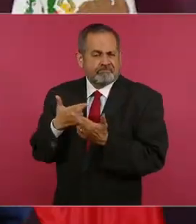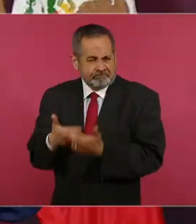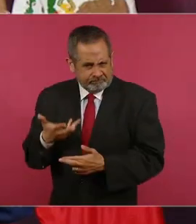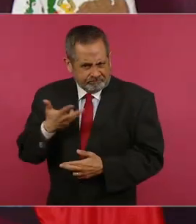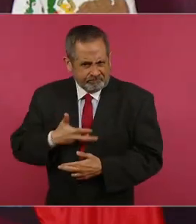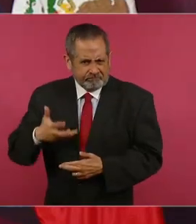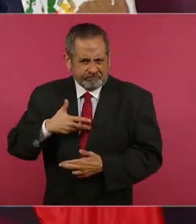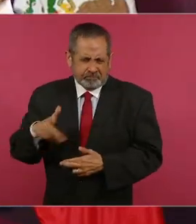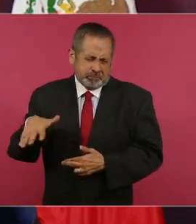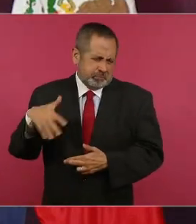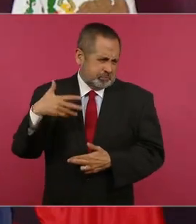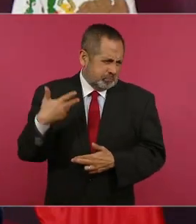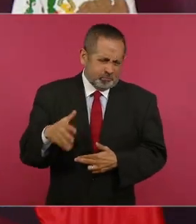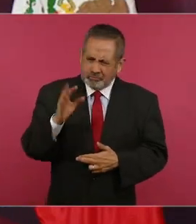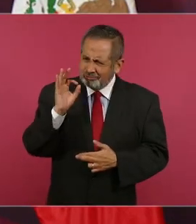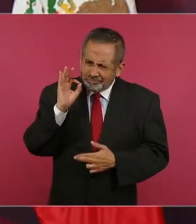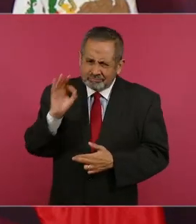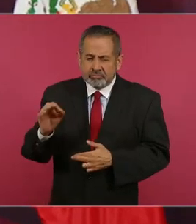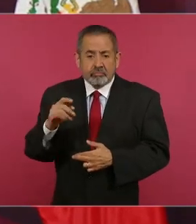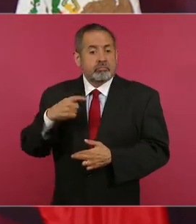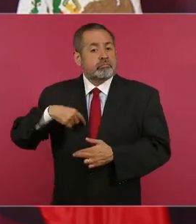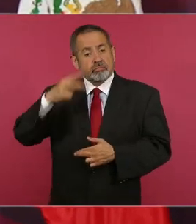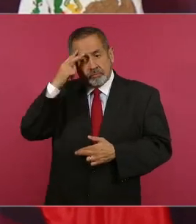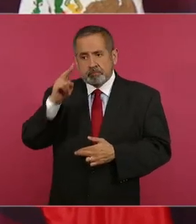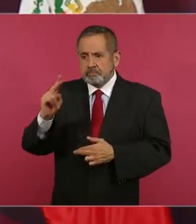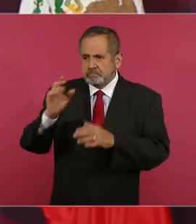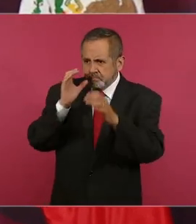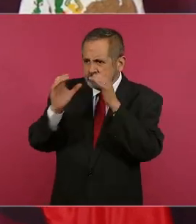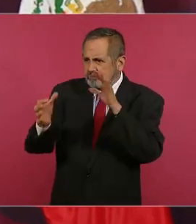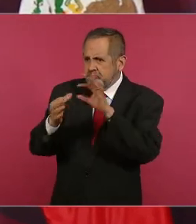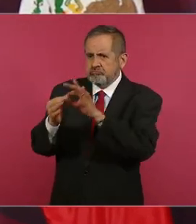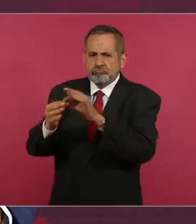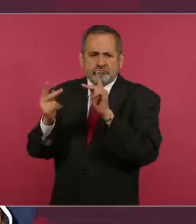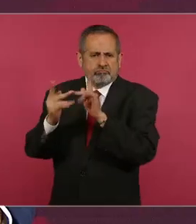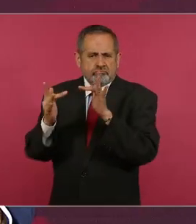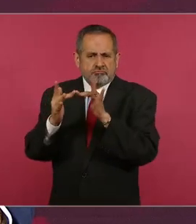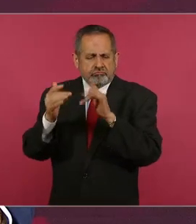mucha comunicación de siempre,